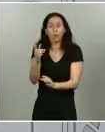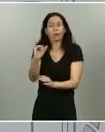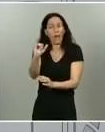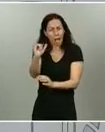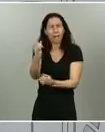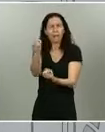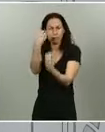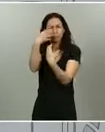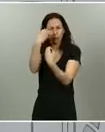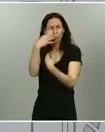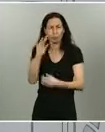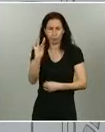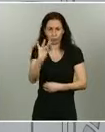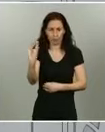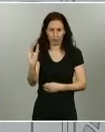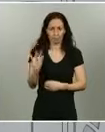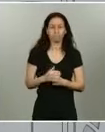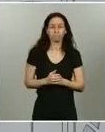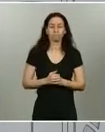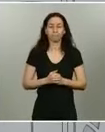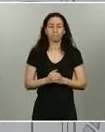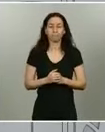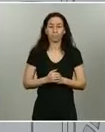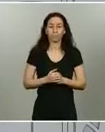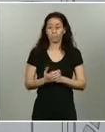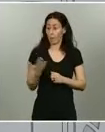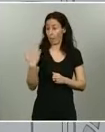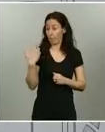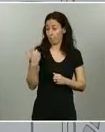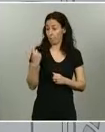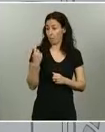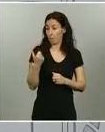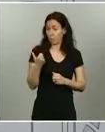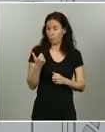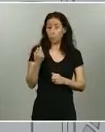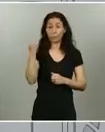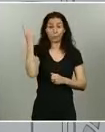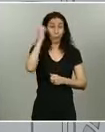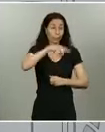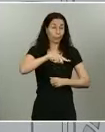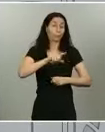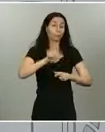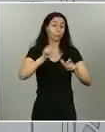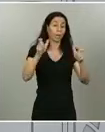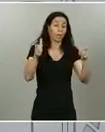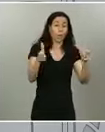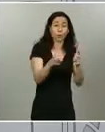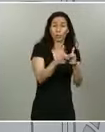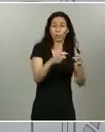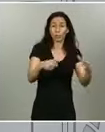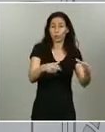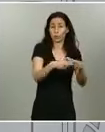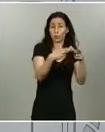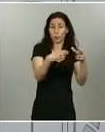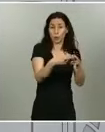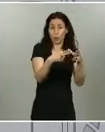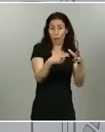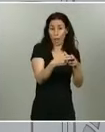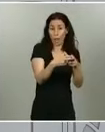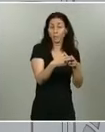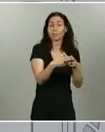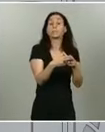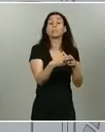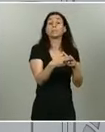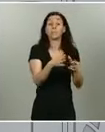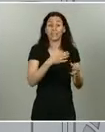Recientemente hemos sabido que algunas reuniones sociales con más gente de la que en principio